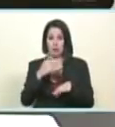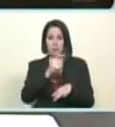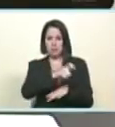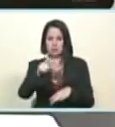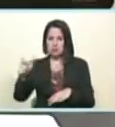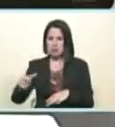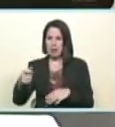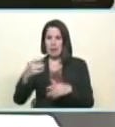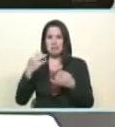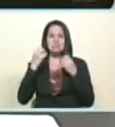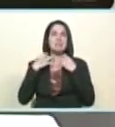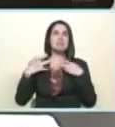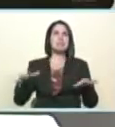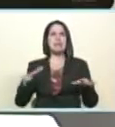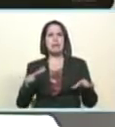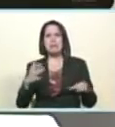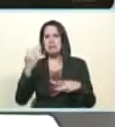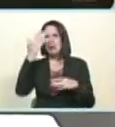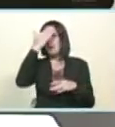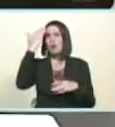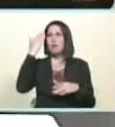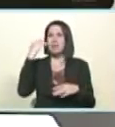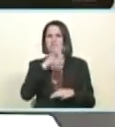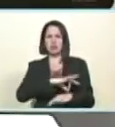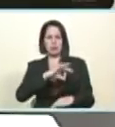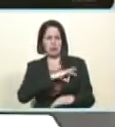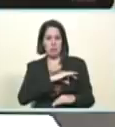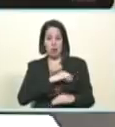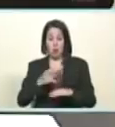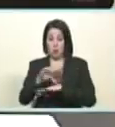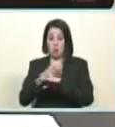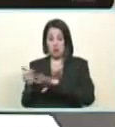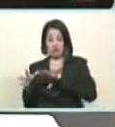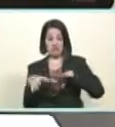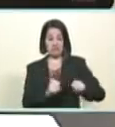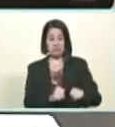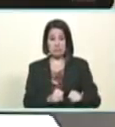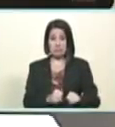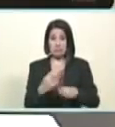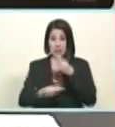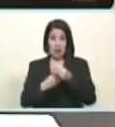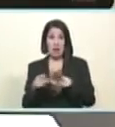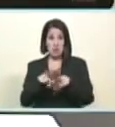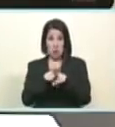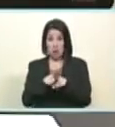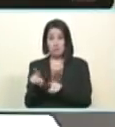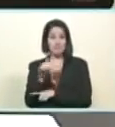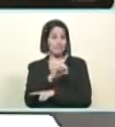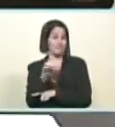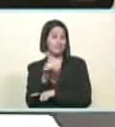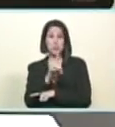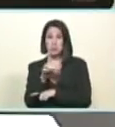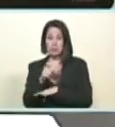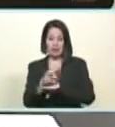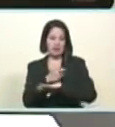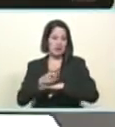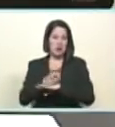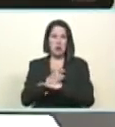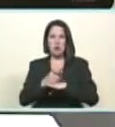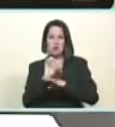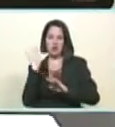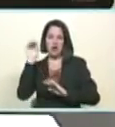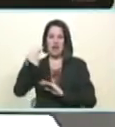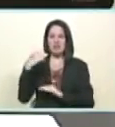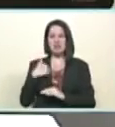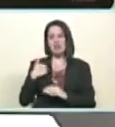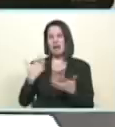pierden de vista el socialismo un gobierno capitalista haría esto ¿qué está haciendo el gobierno de Macri